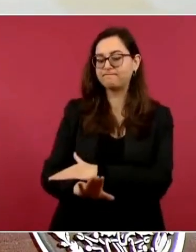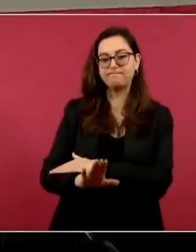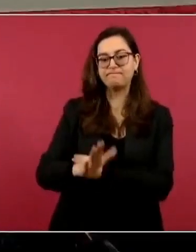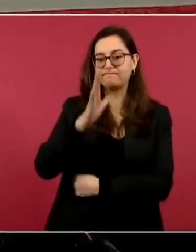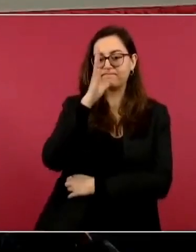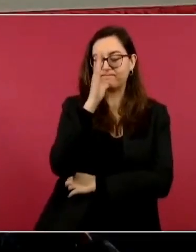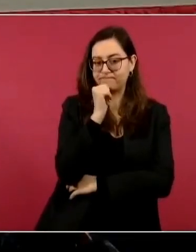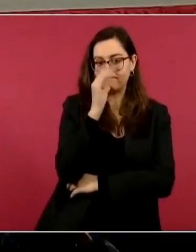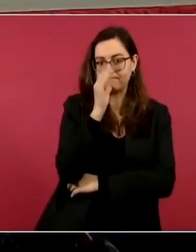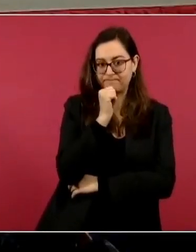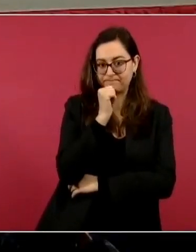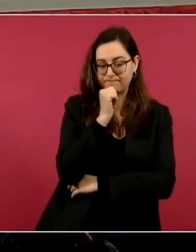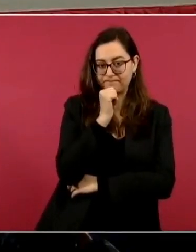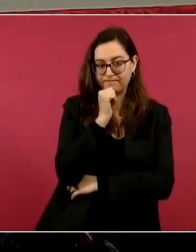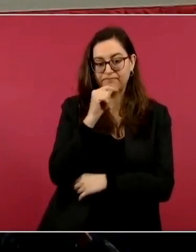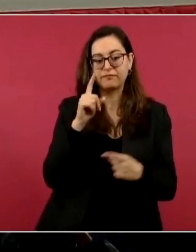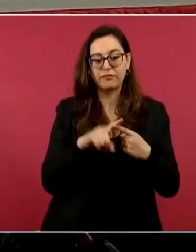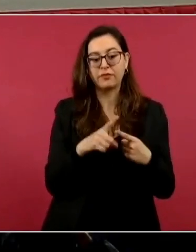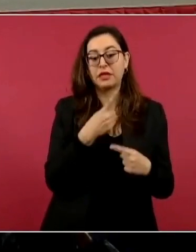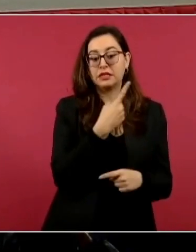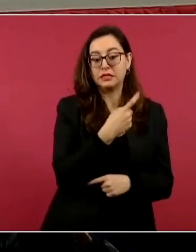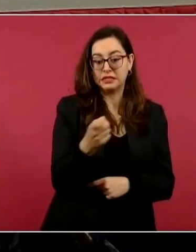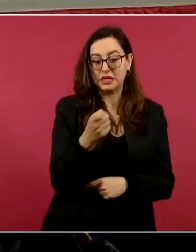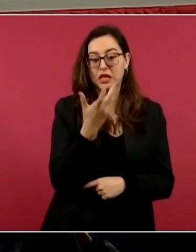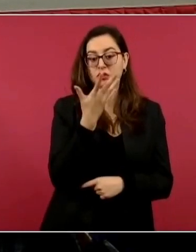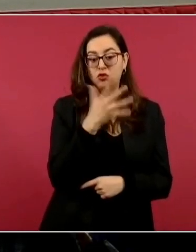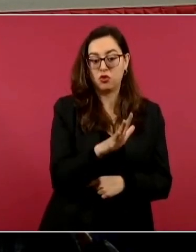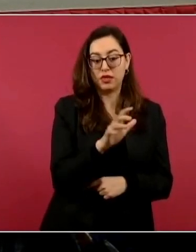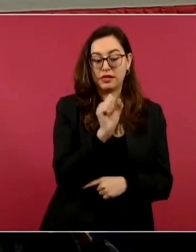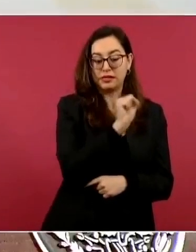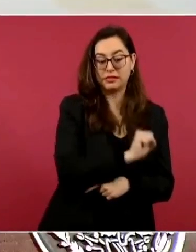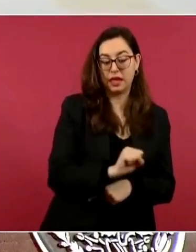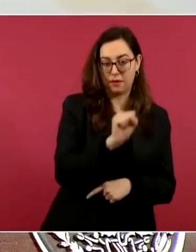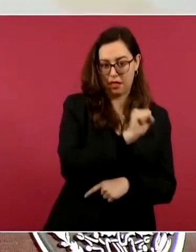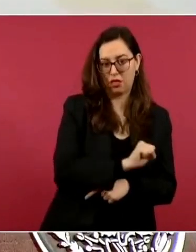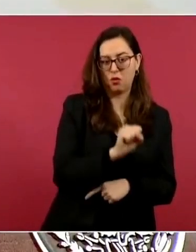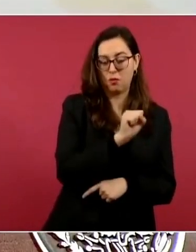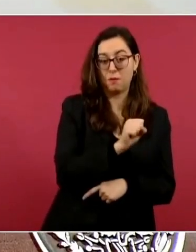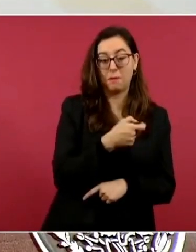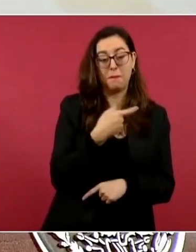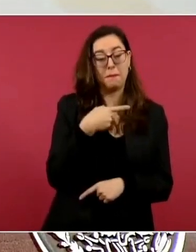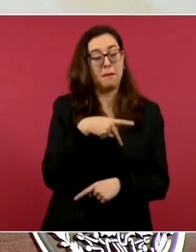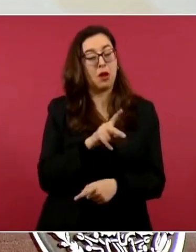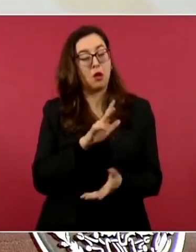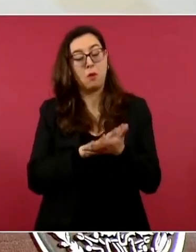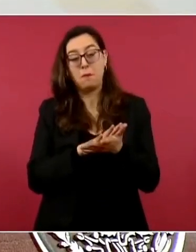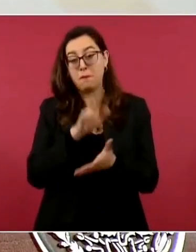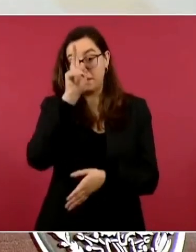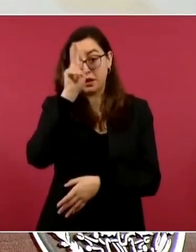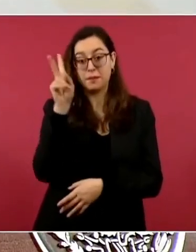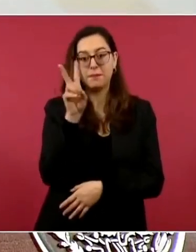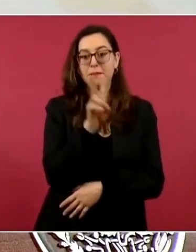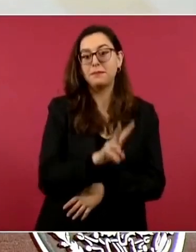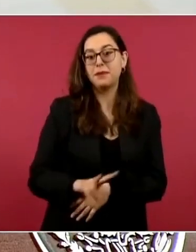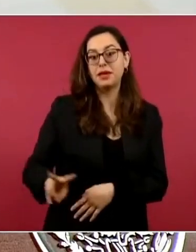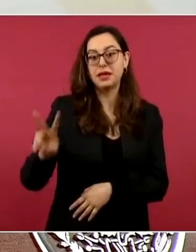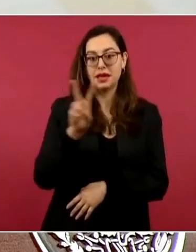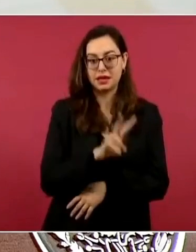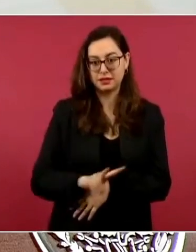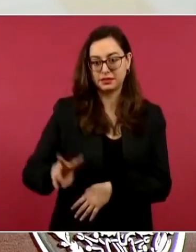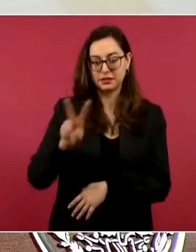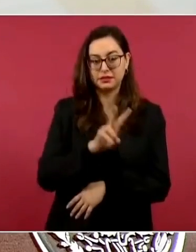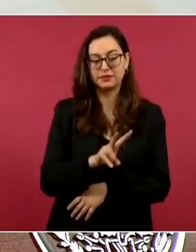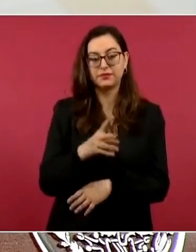el sábado y el resto fueron del viernes, que es cuando se presentó el problema más delicado. Estos dos mil